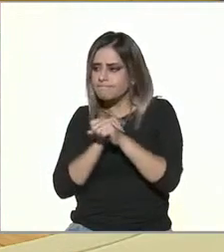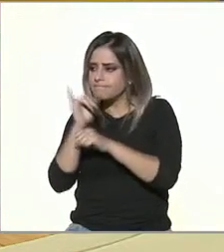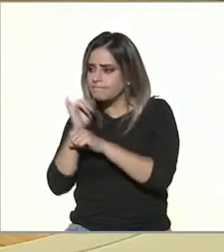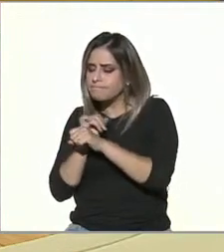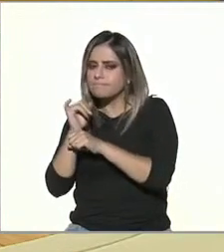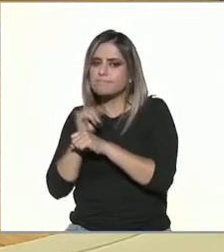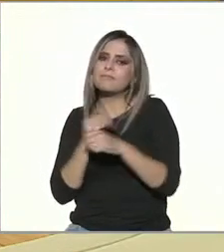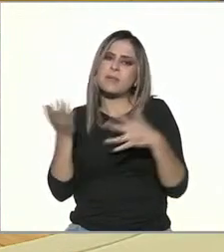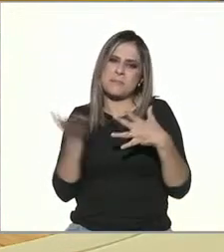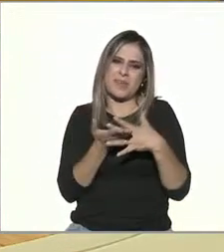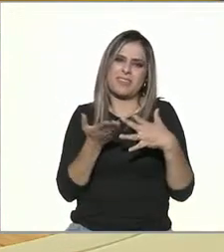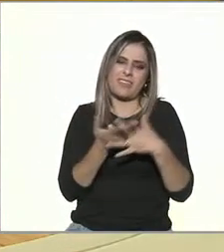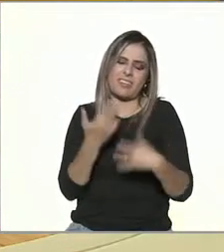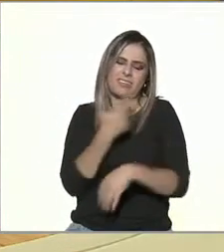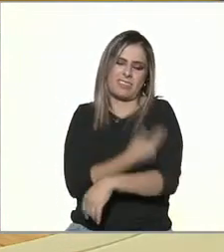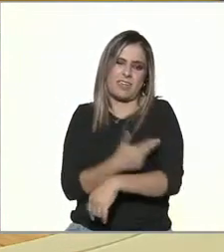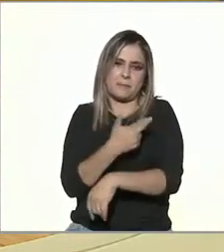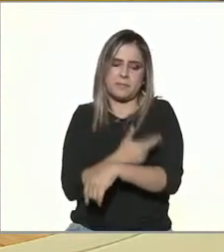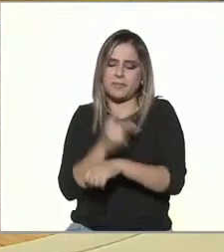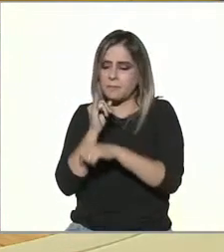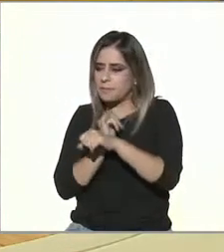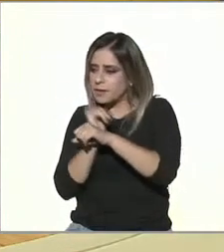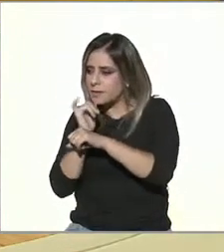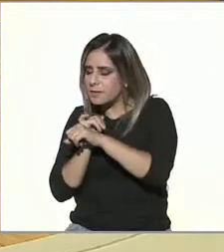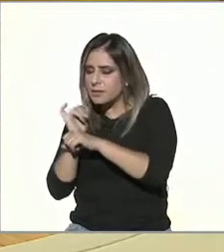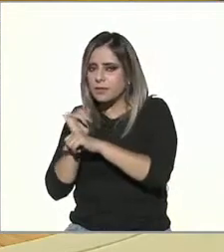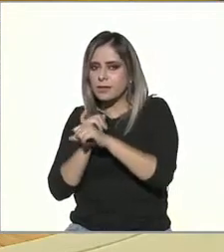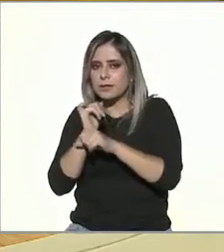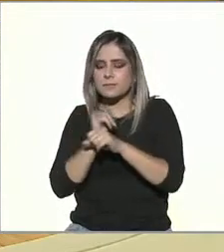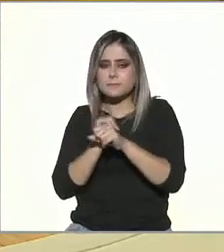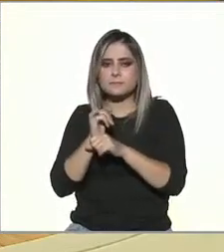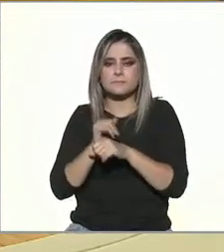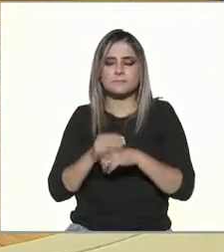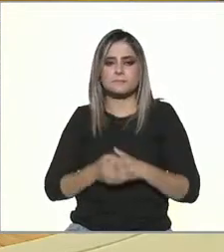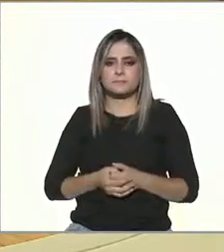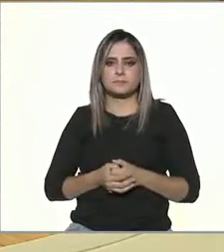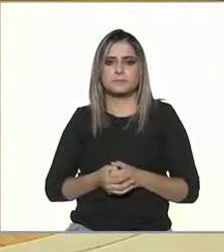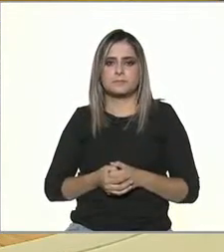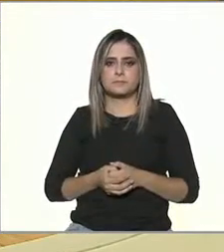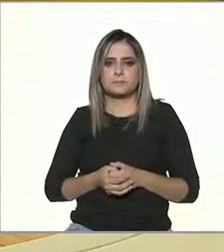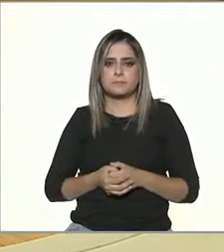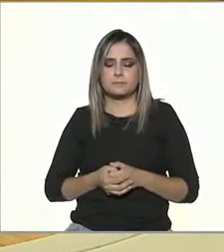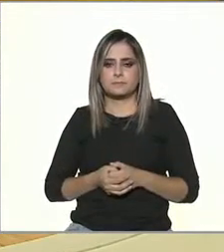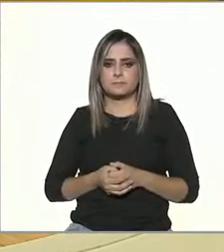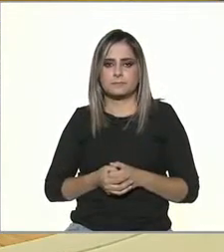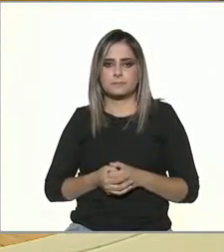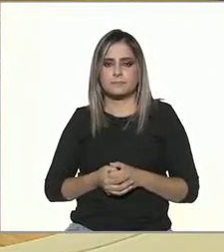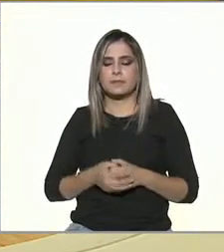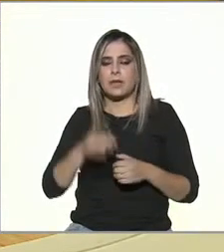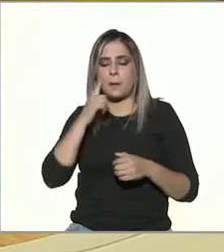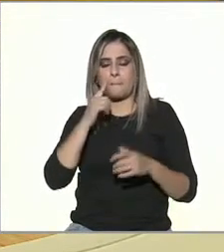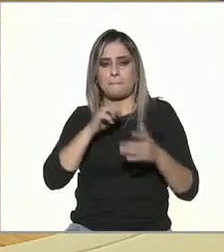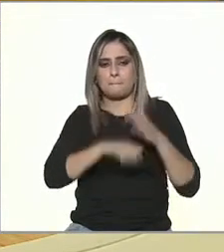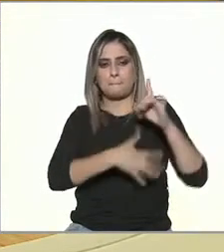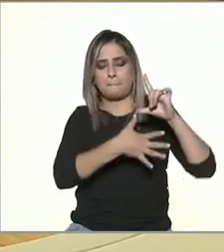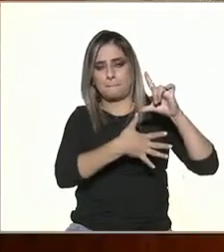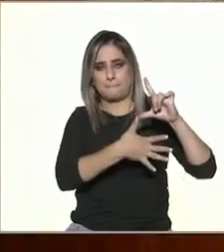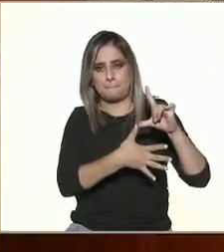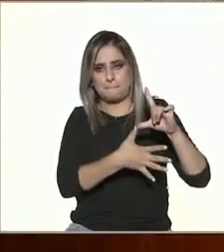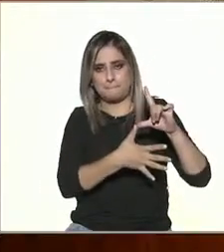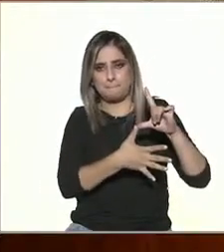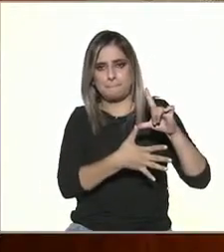decirlo en términos más deportivos tenemos de América Latina estamos